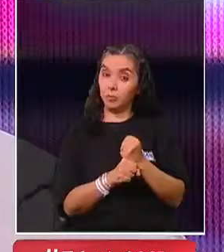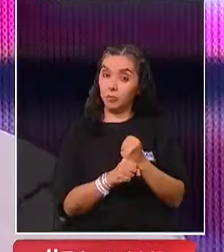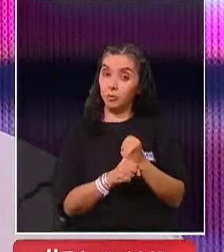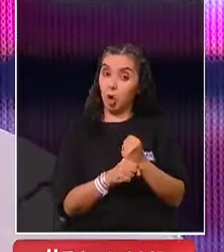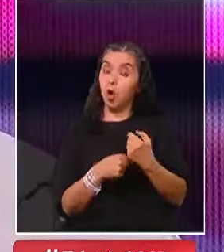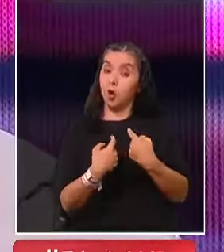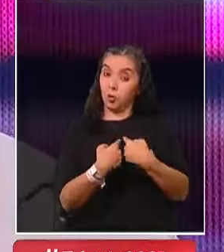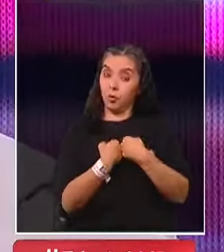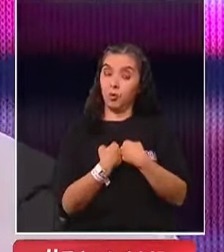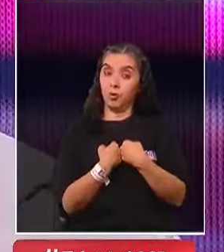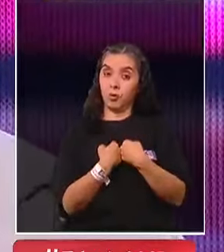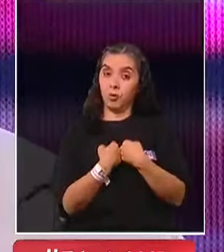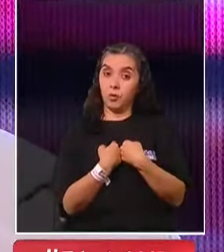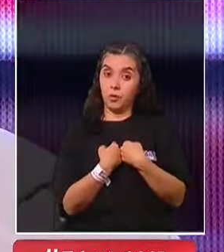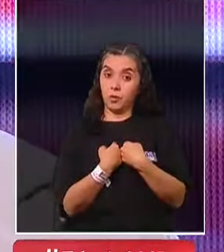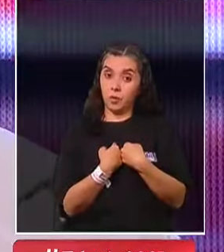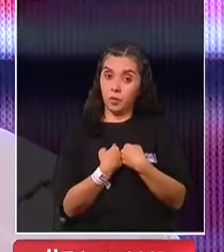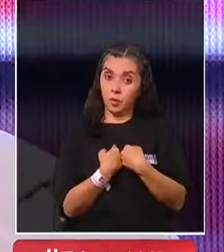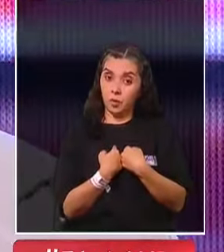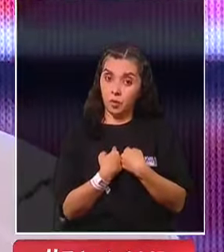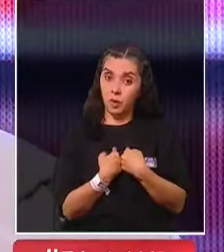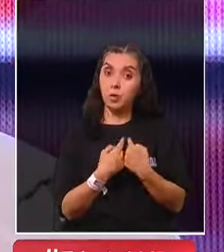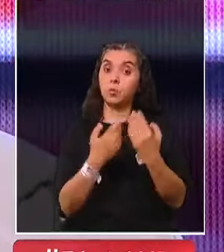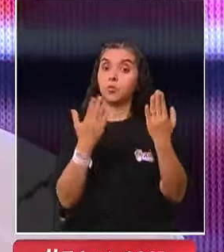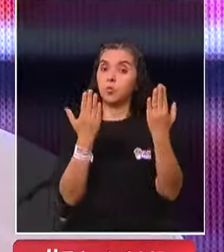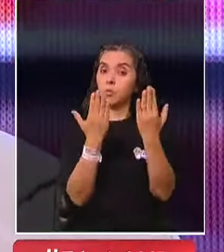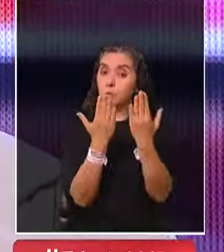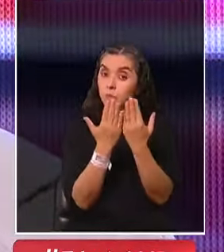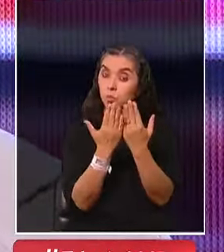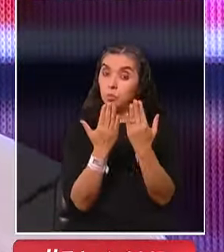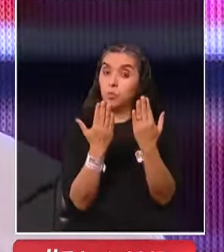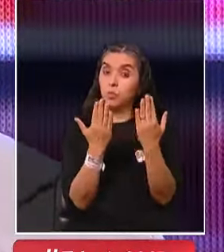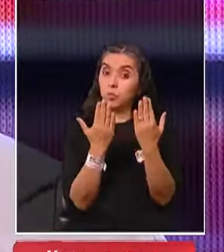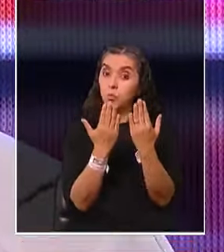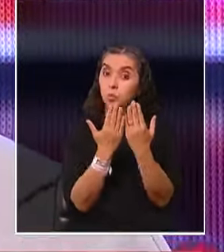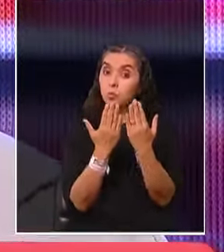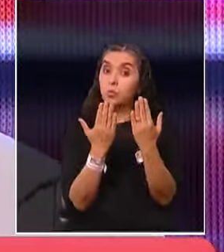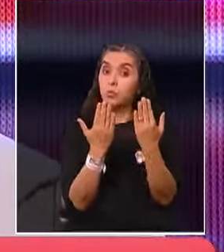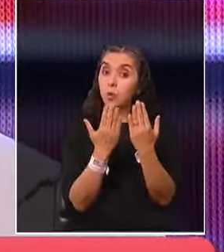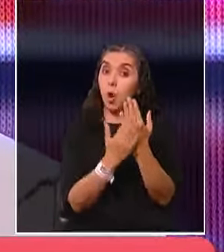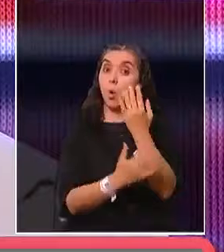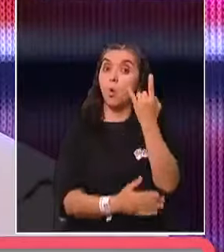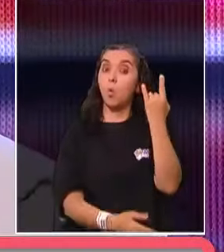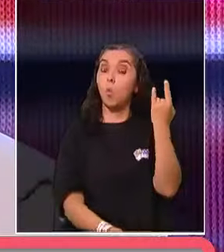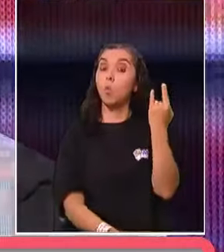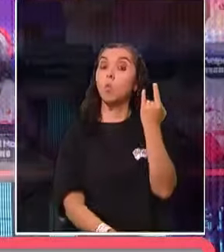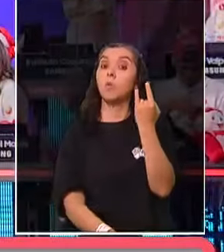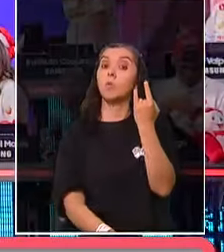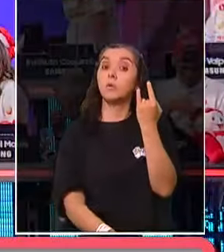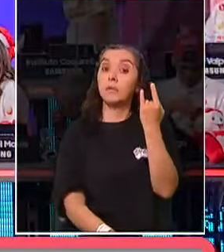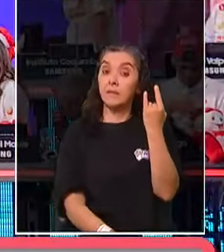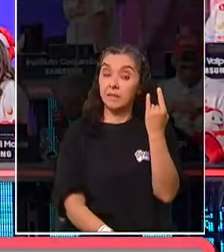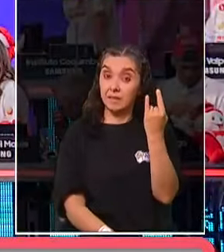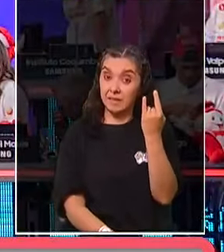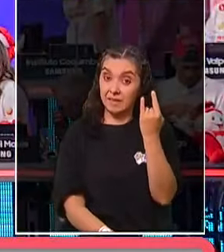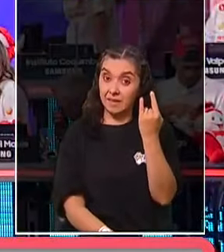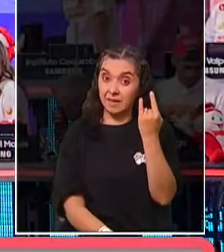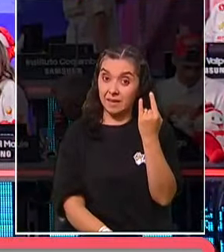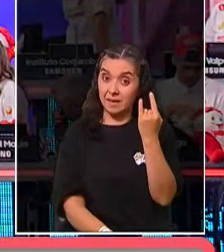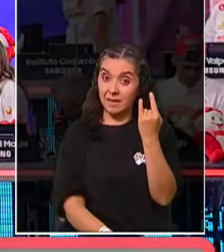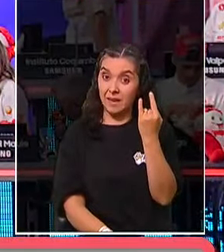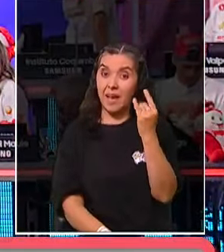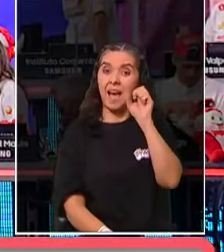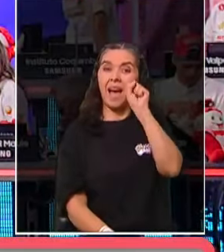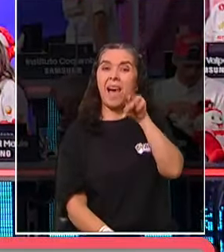Yo estudio de la Universidad Andrés